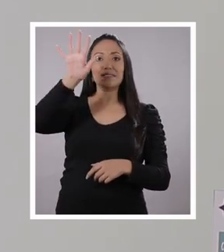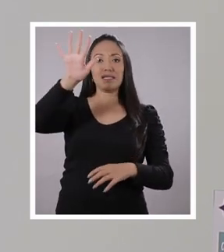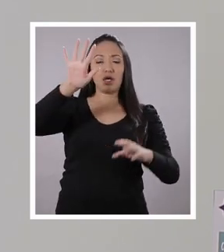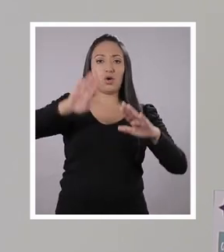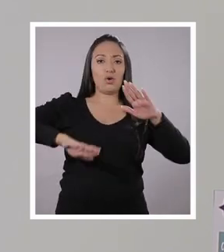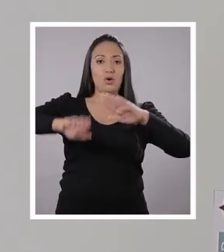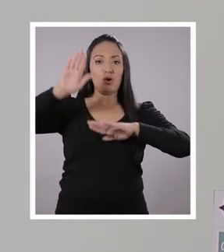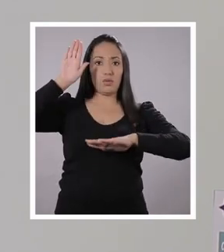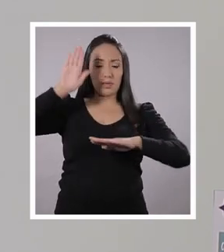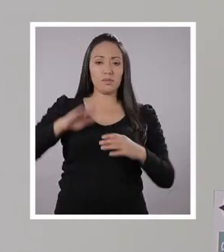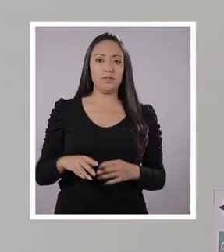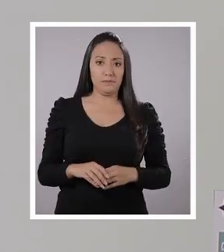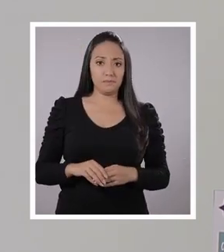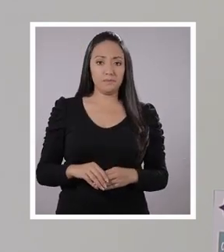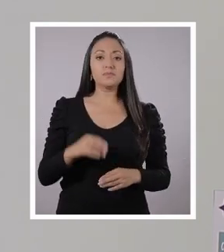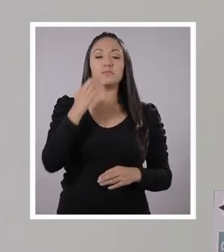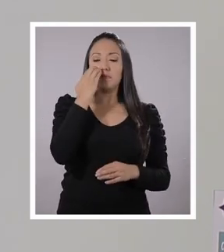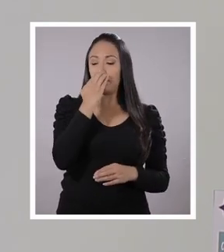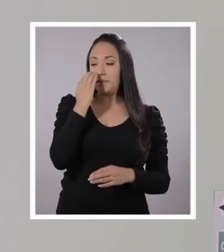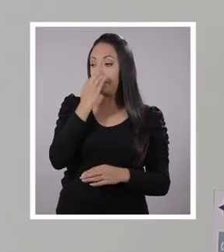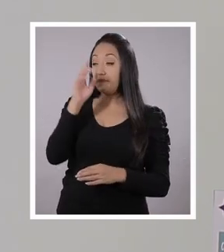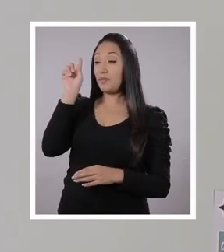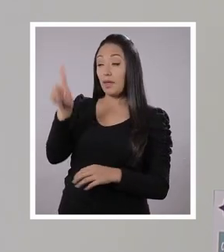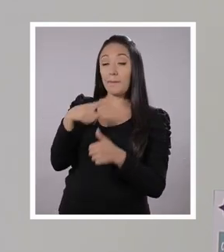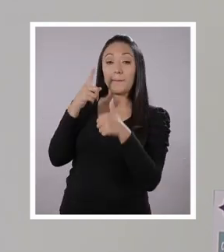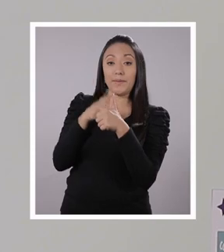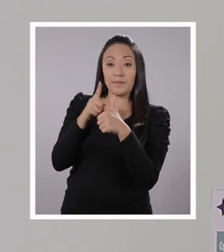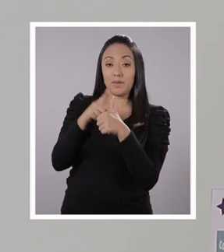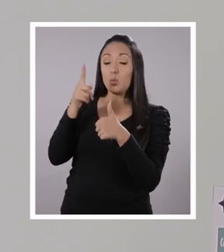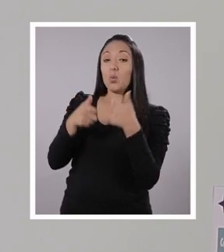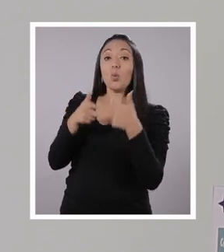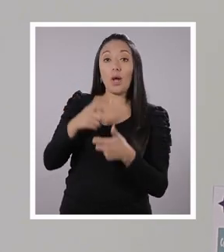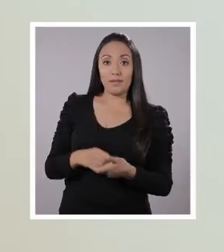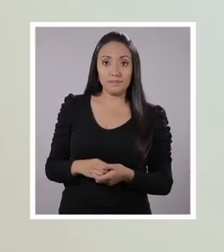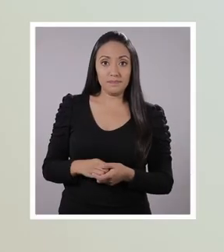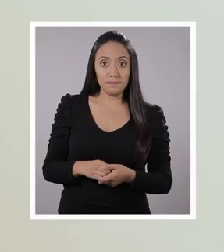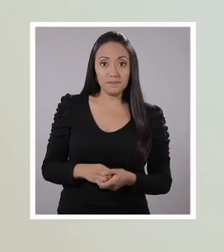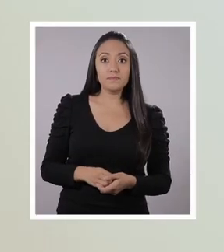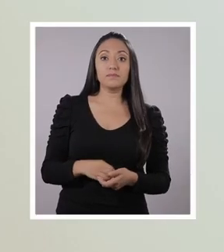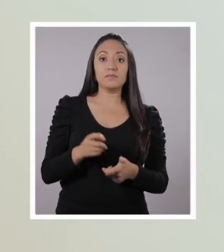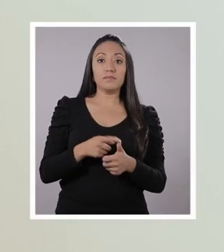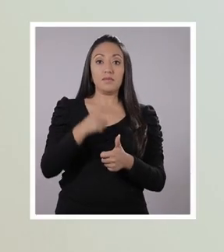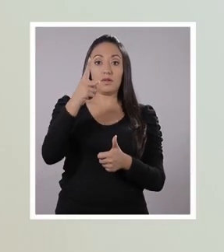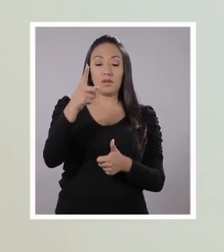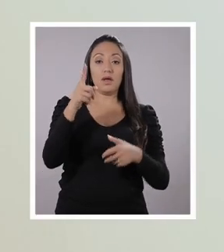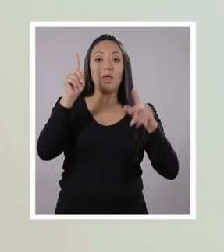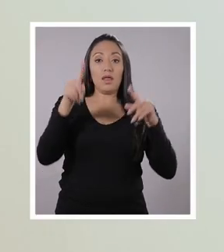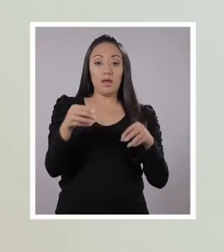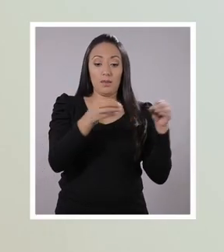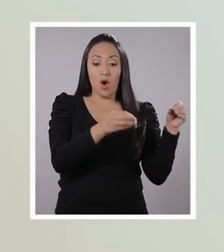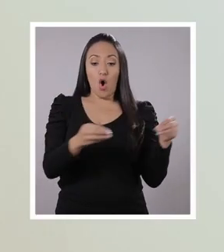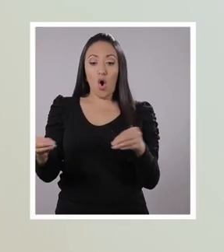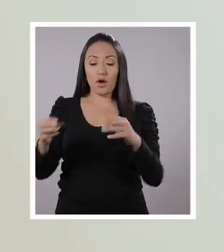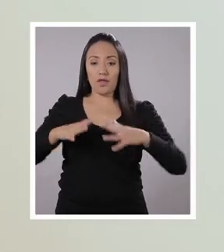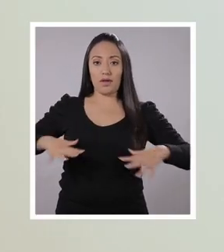cinco compromisos. A ver, el primer compromiso de nosotros, Pancho, va a ser... Yo digo que mantengamos el orden en nuestro